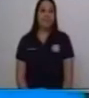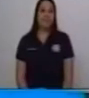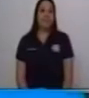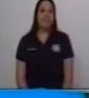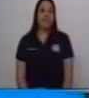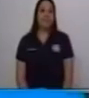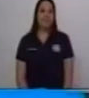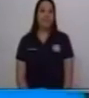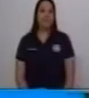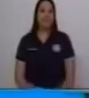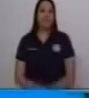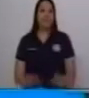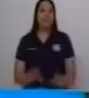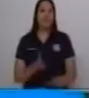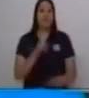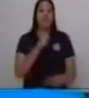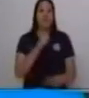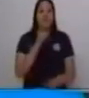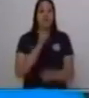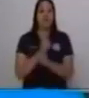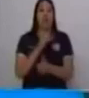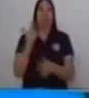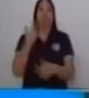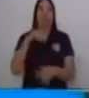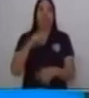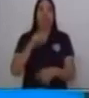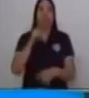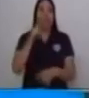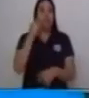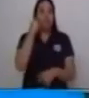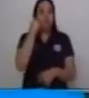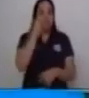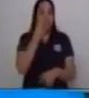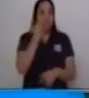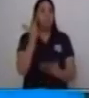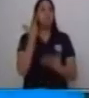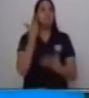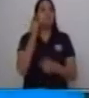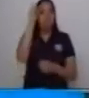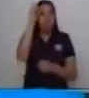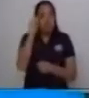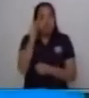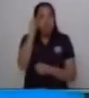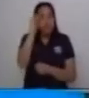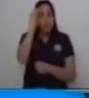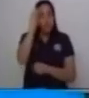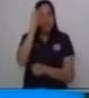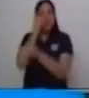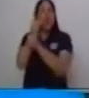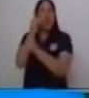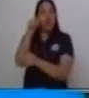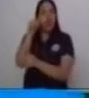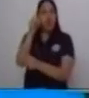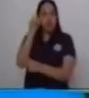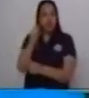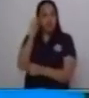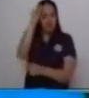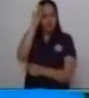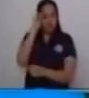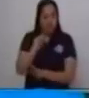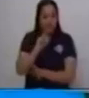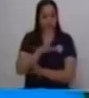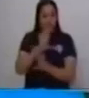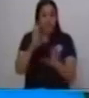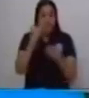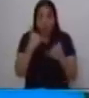vamos a corregir este signo que no salió muy bien y este es el signo correcto ya copiamos nuestra